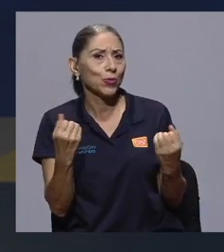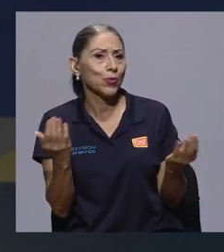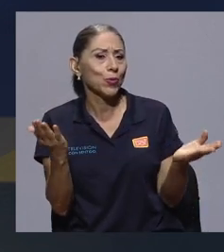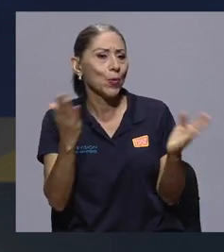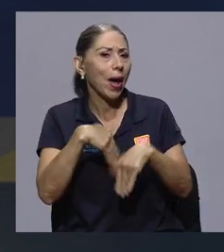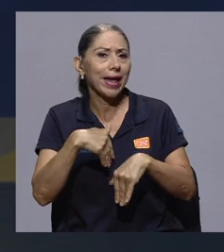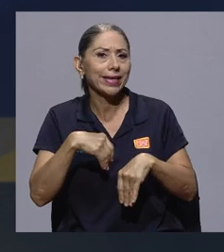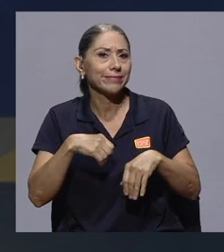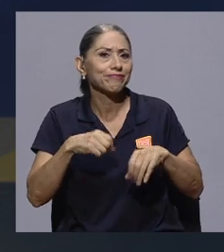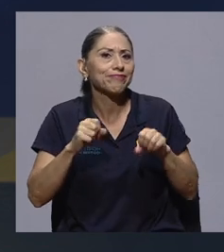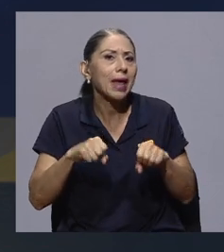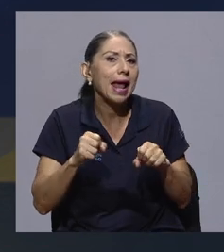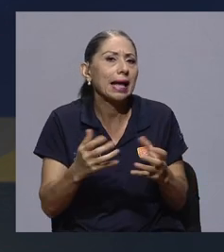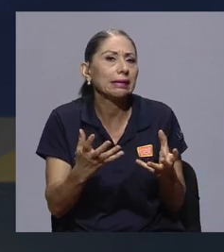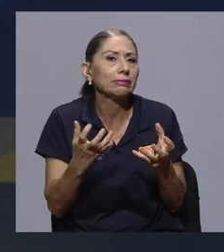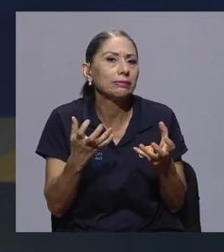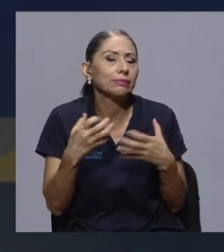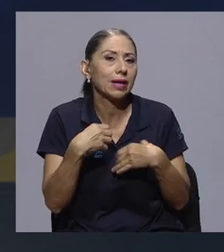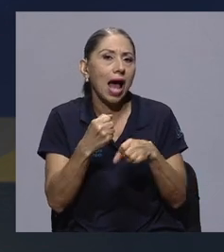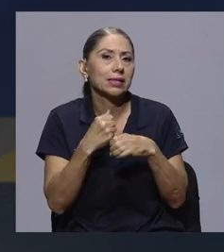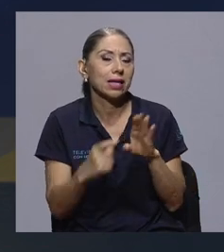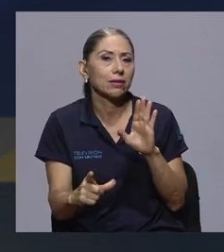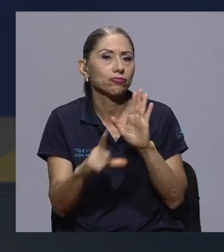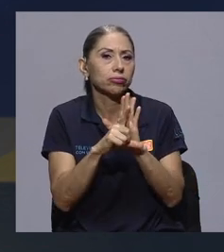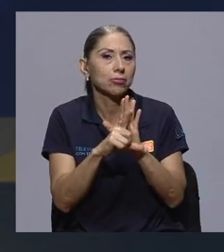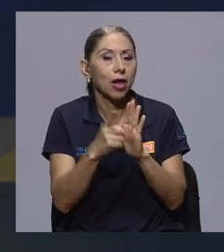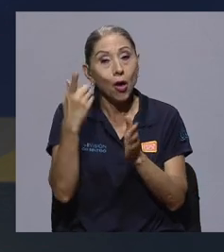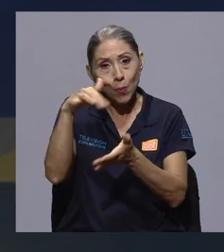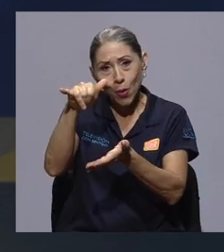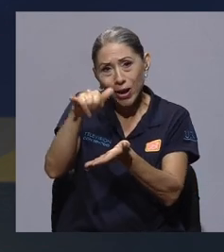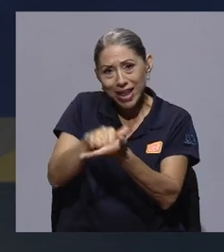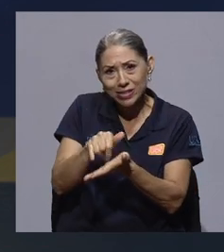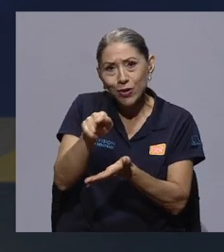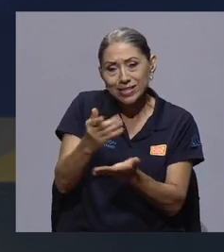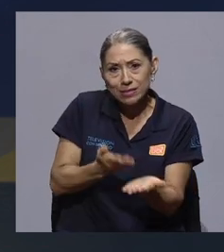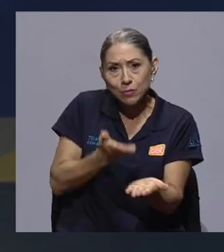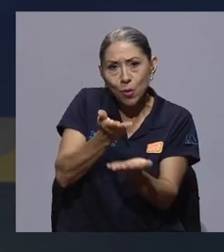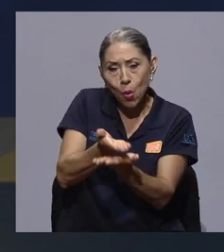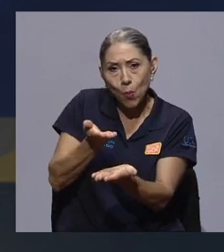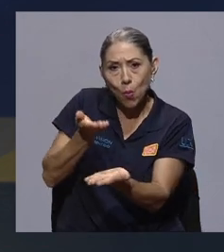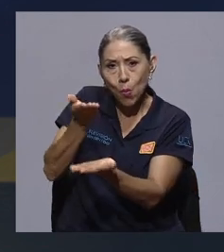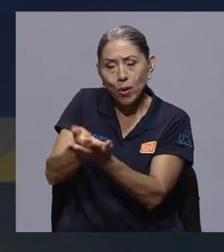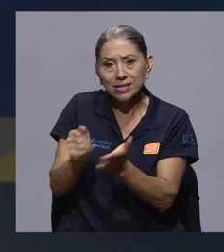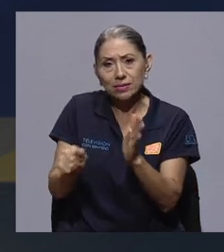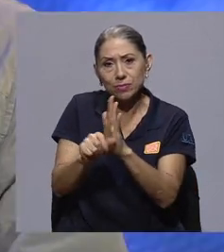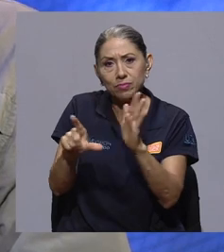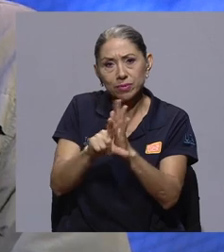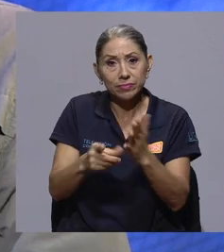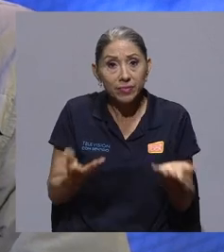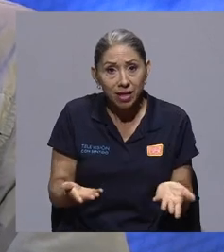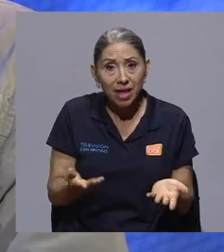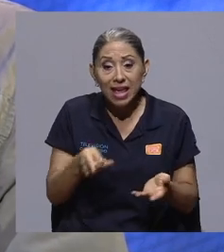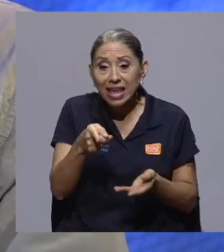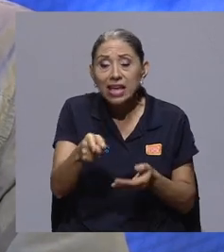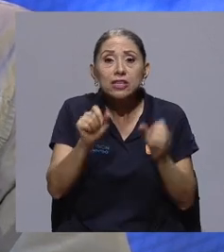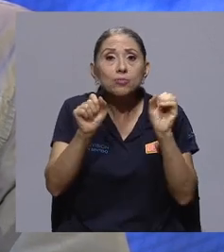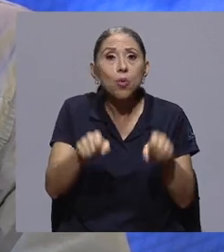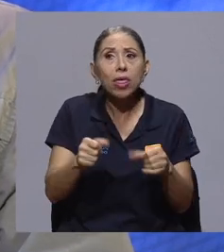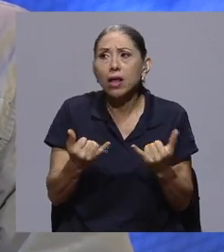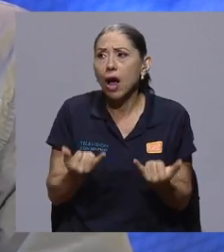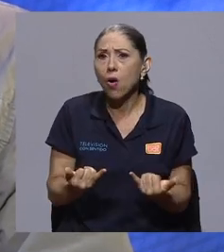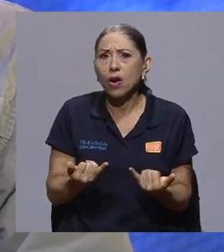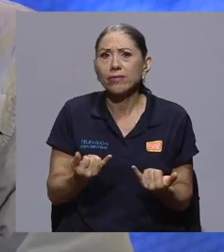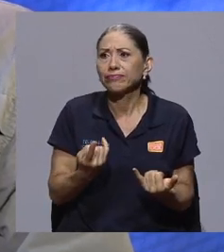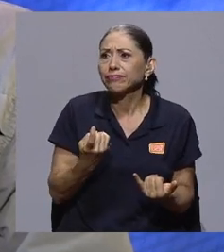capacidad, o la intención de hacer esta regulación. Entonces, por eso surgen estas propuestas legislativas, que bien que mal, vienen a